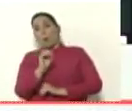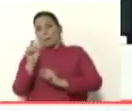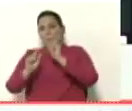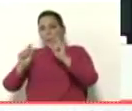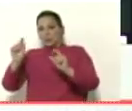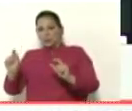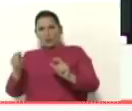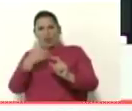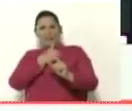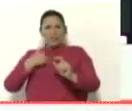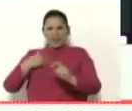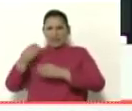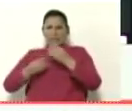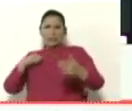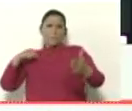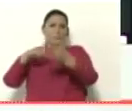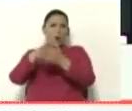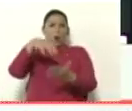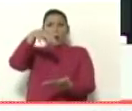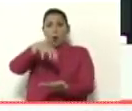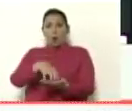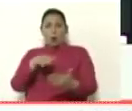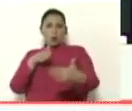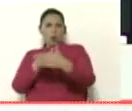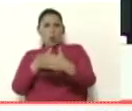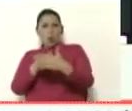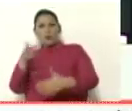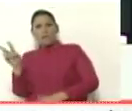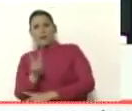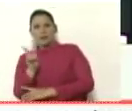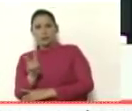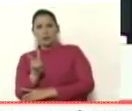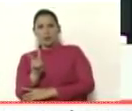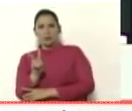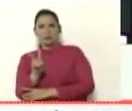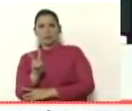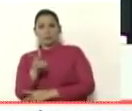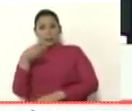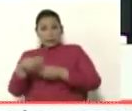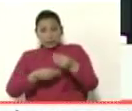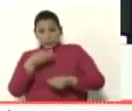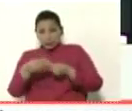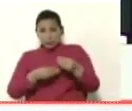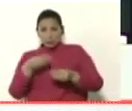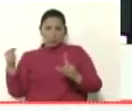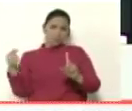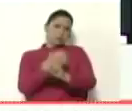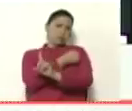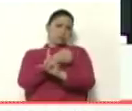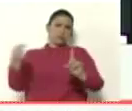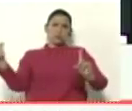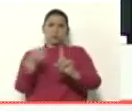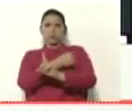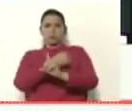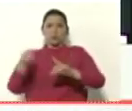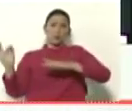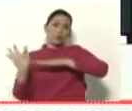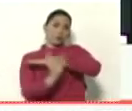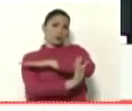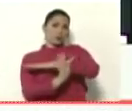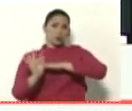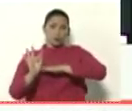procurado perpetrar un golpe de Estado en contra de Venezuela, han procurado violentar las fronteras